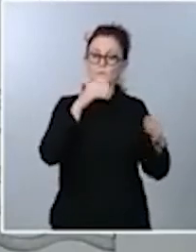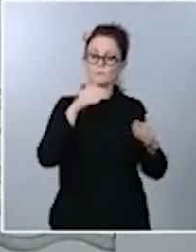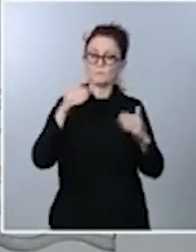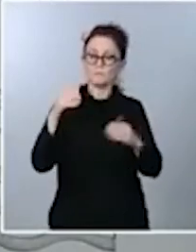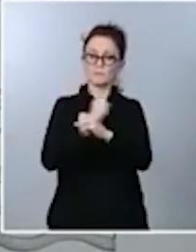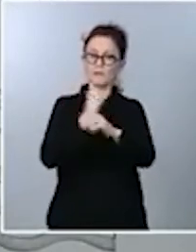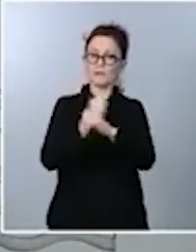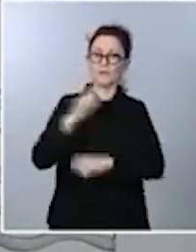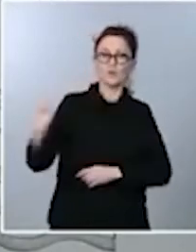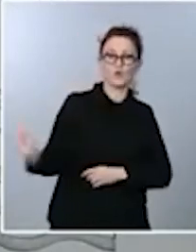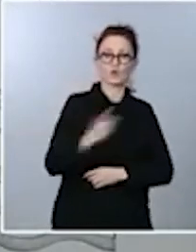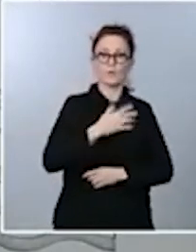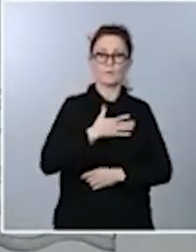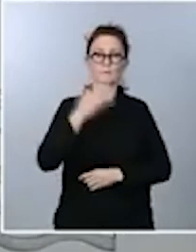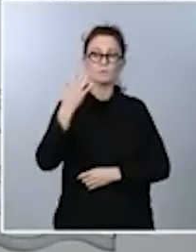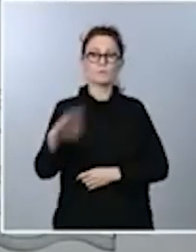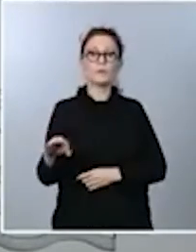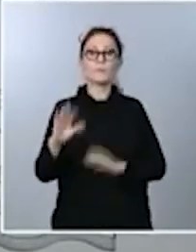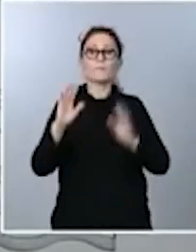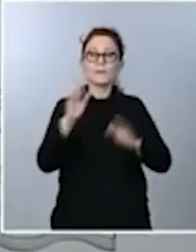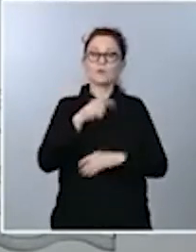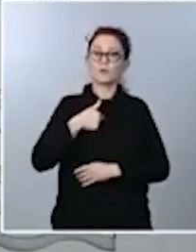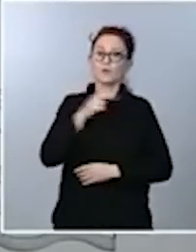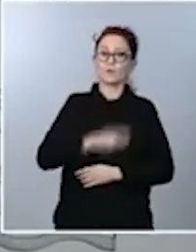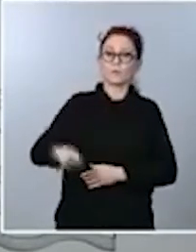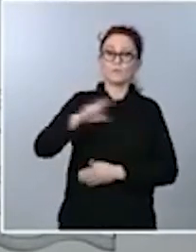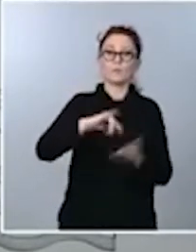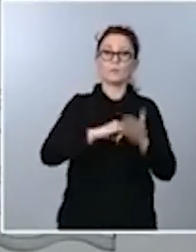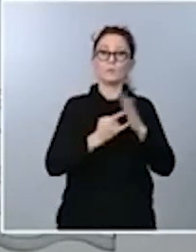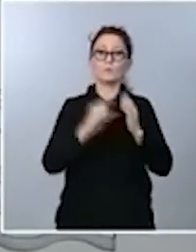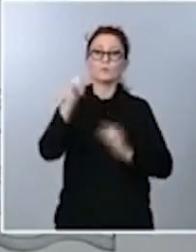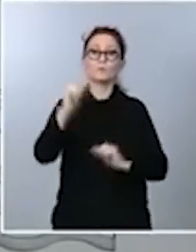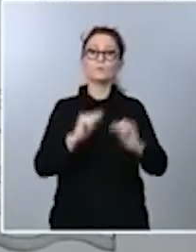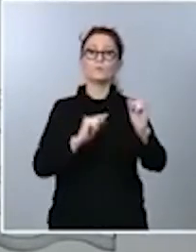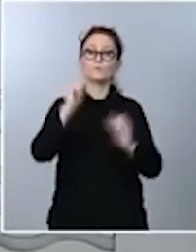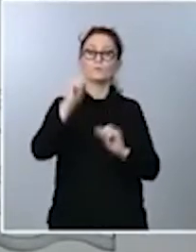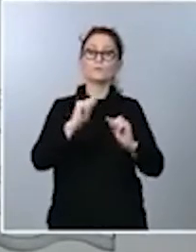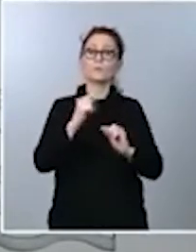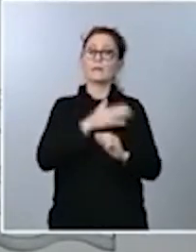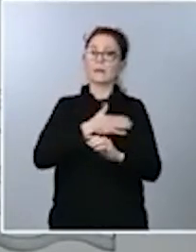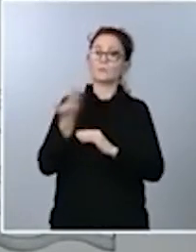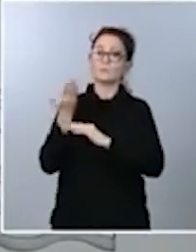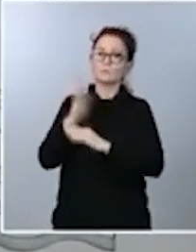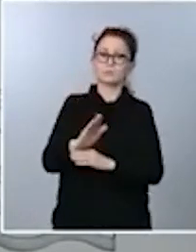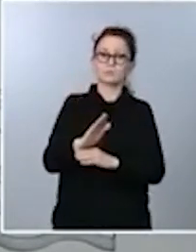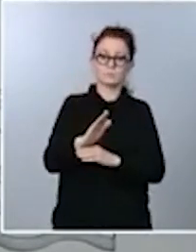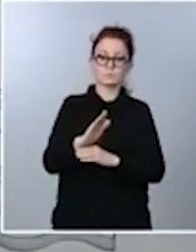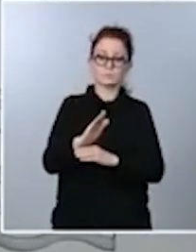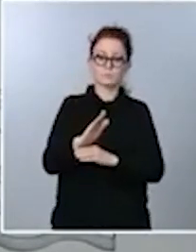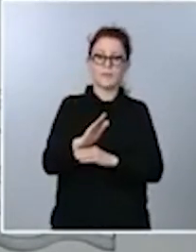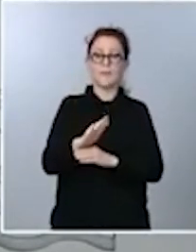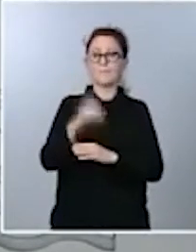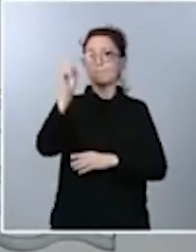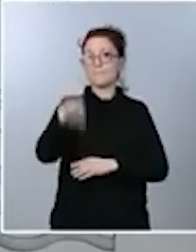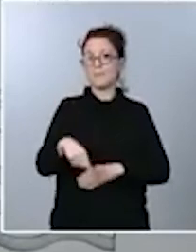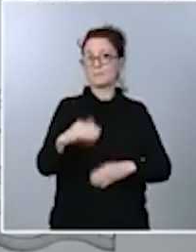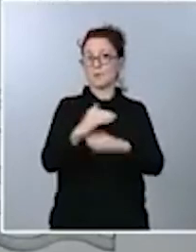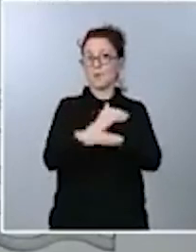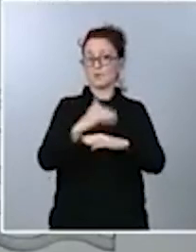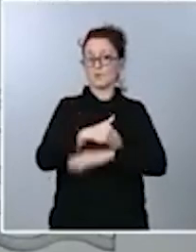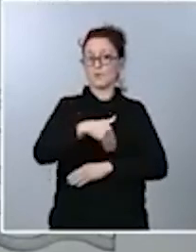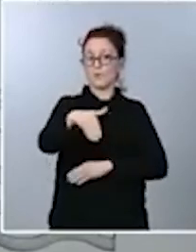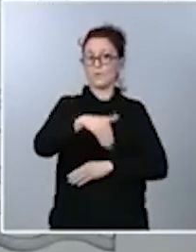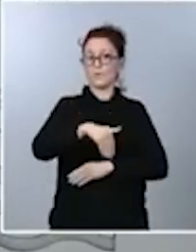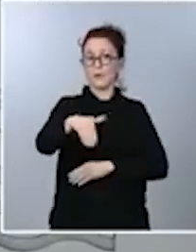de que queremos que el proyecto de presupuesto se presente a lo largo de este mes de octubre. Quedan pocos días. Ojalá